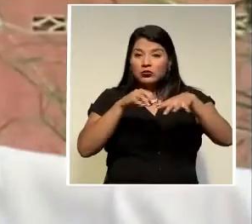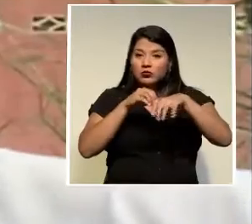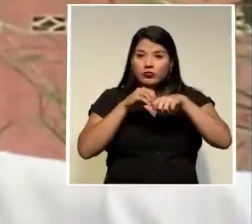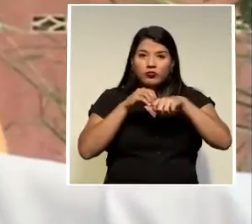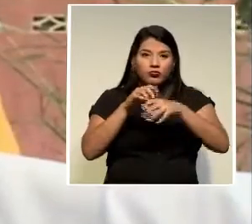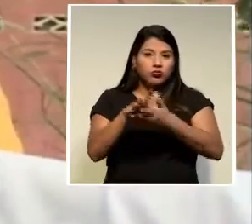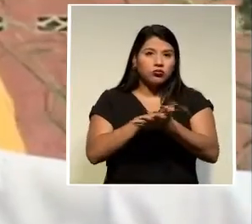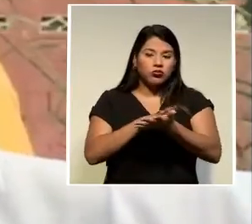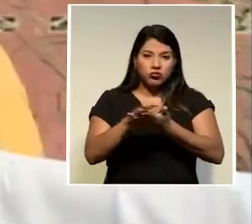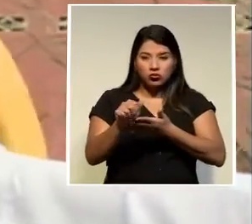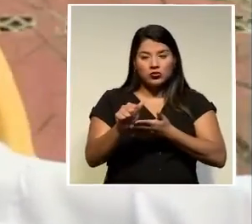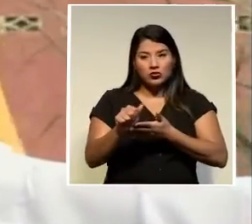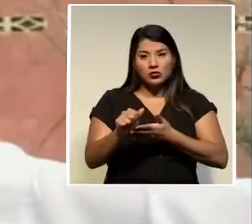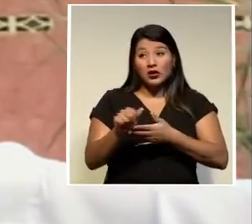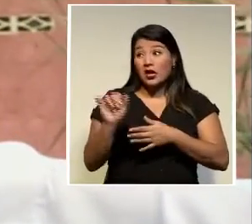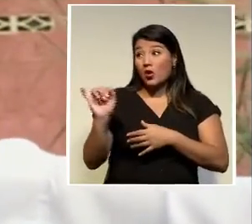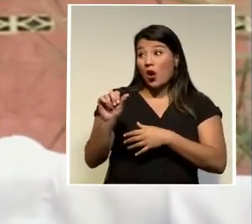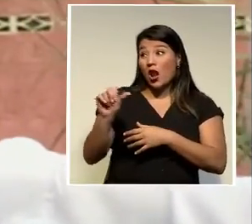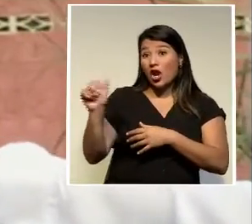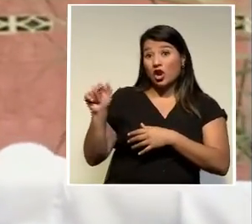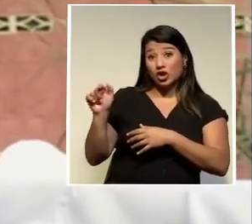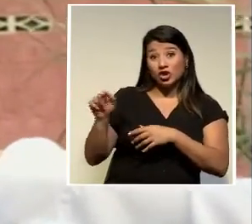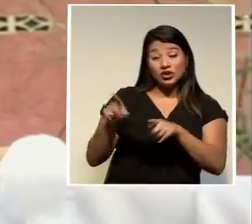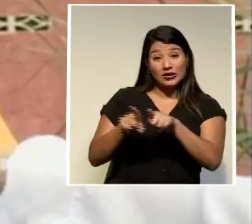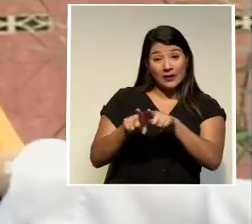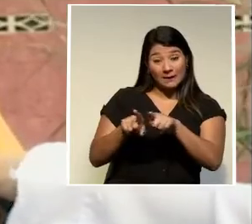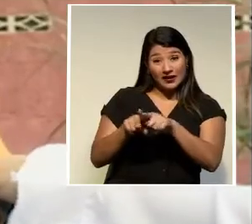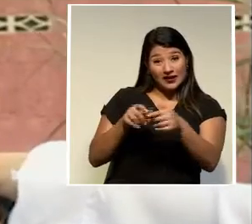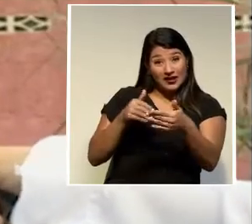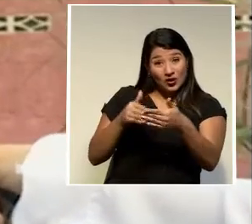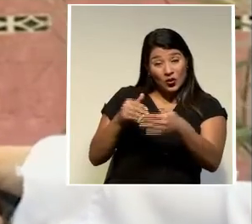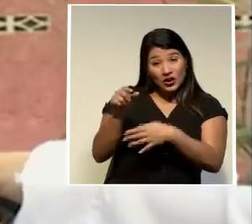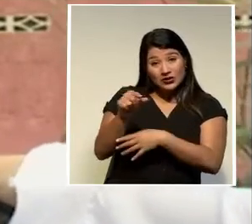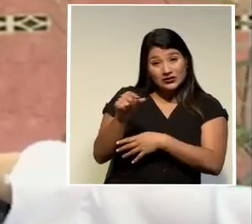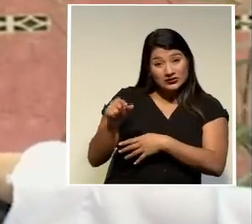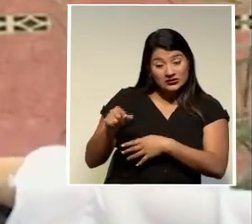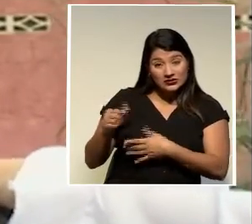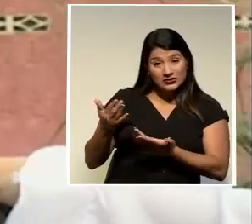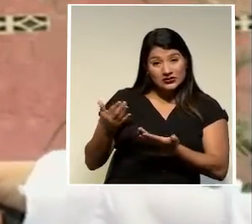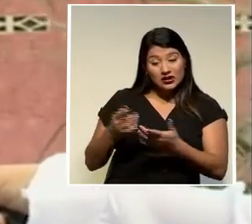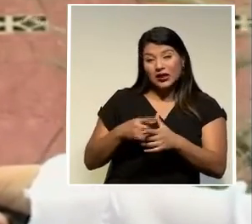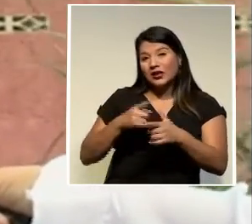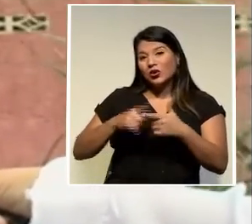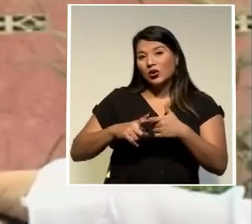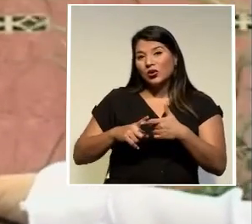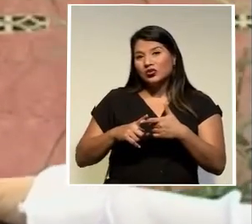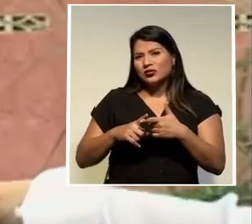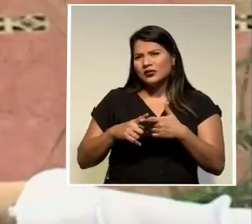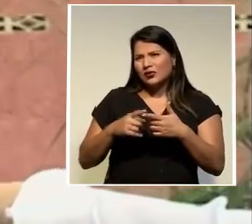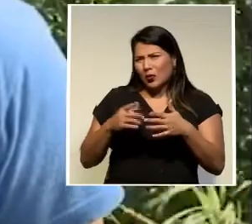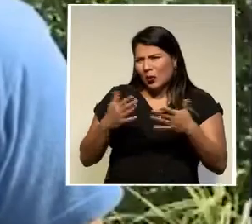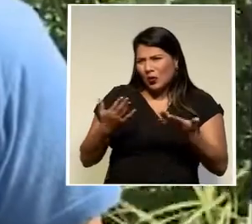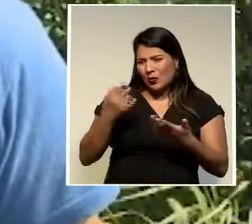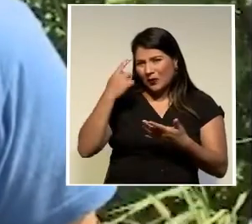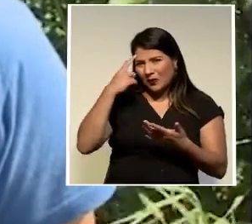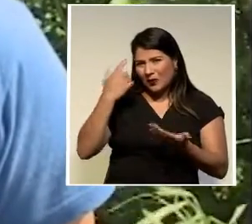margen del río. Esto otro está igual. Entonces, ¿en qué municipalidad tenemos?